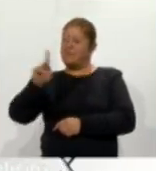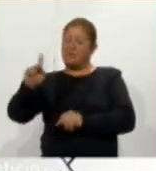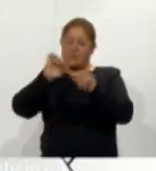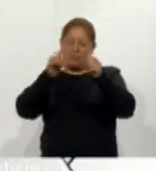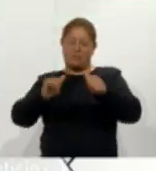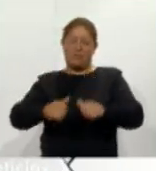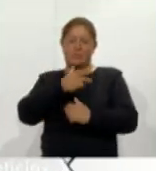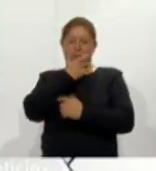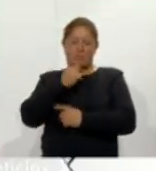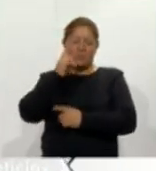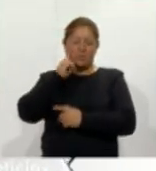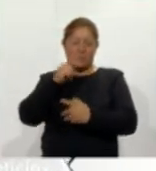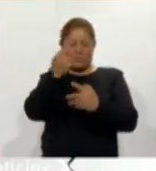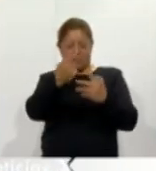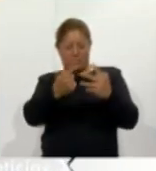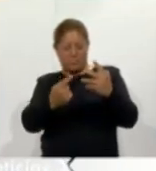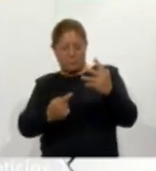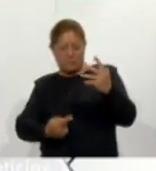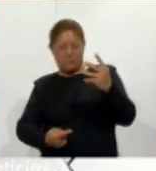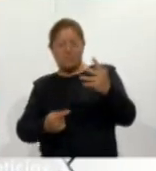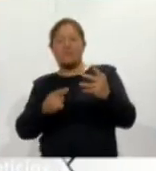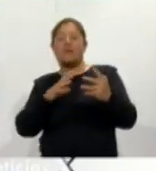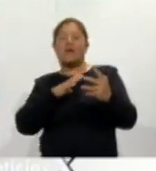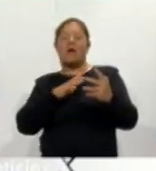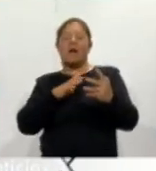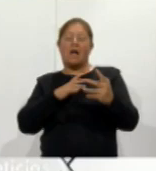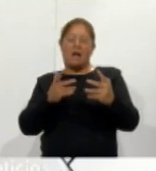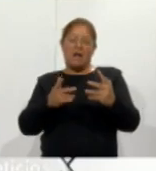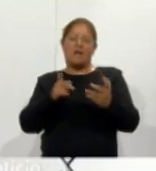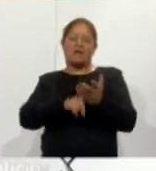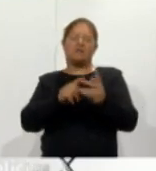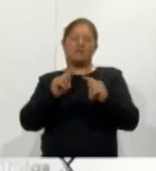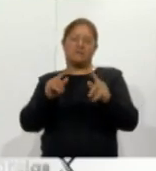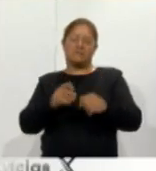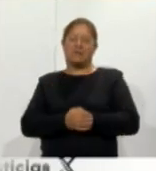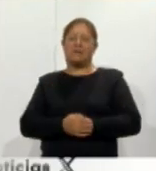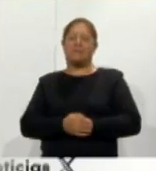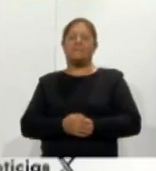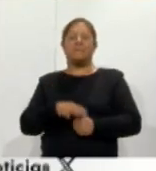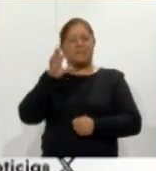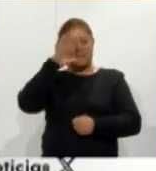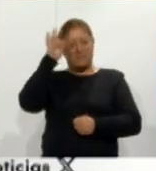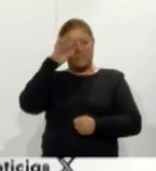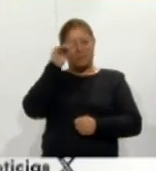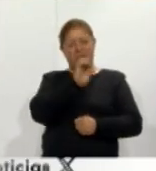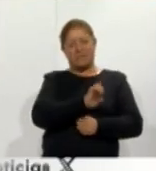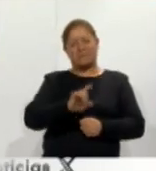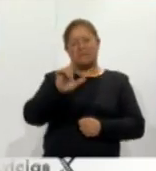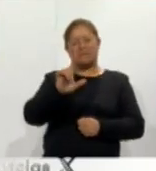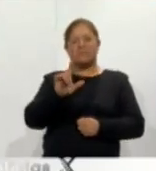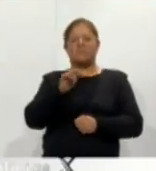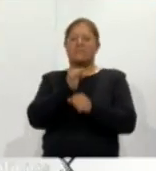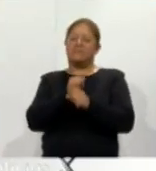cada una de las diversas ramas existentes en la entidad con información de Edith López Coracid Noticias